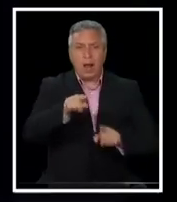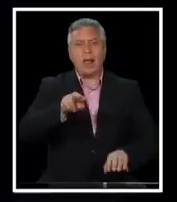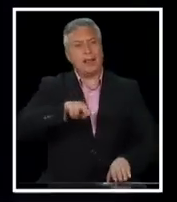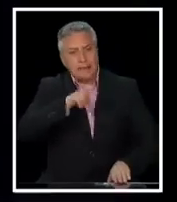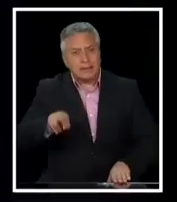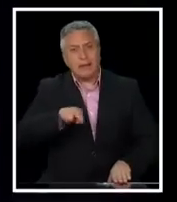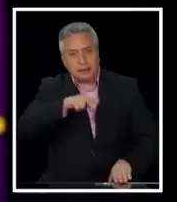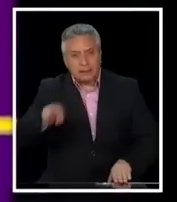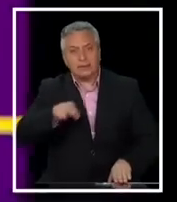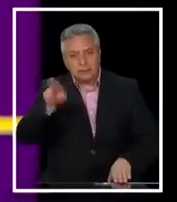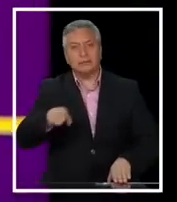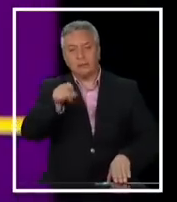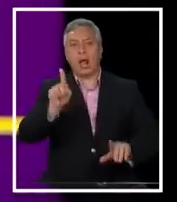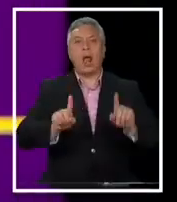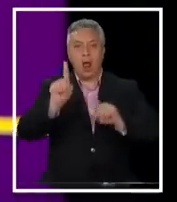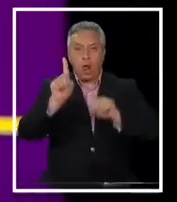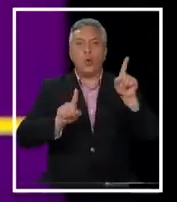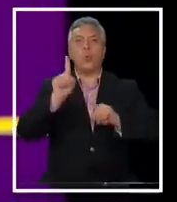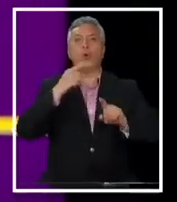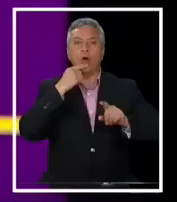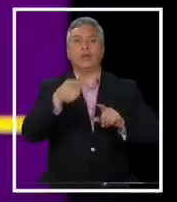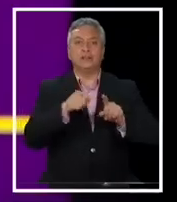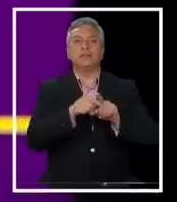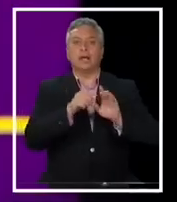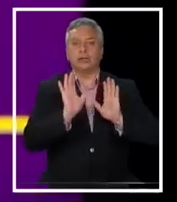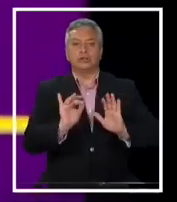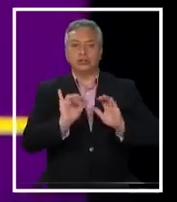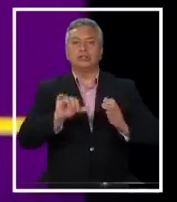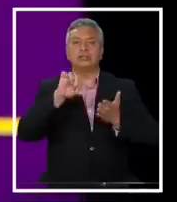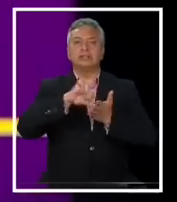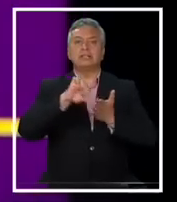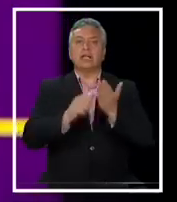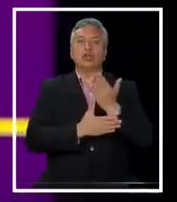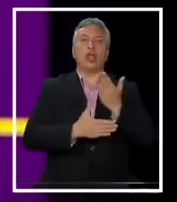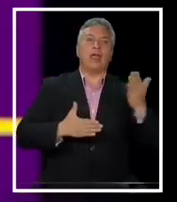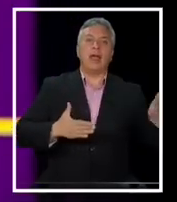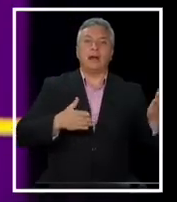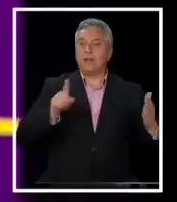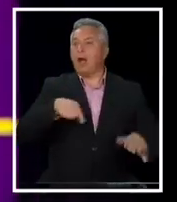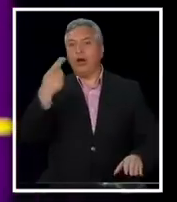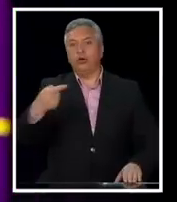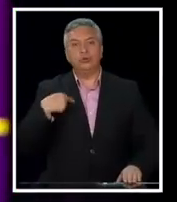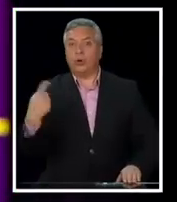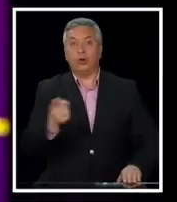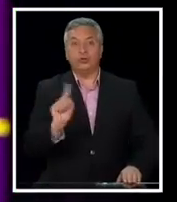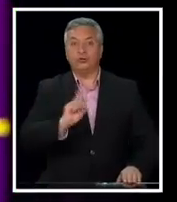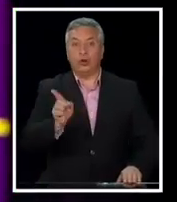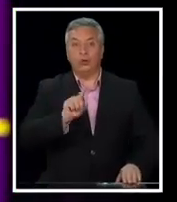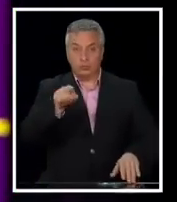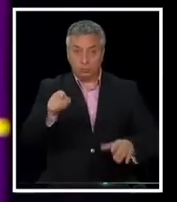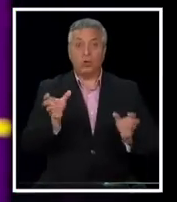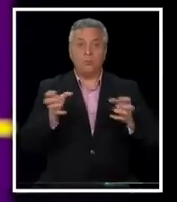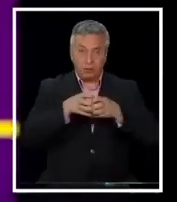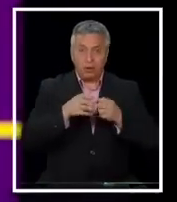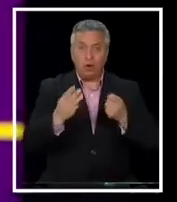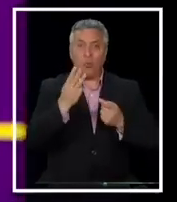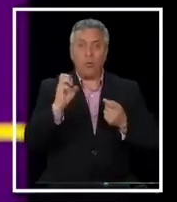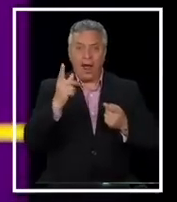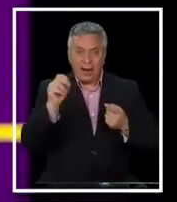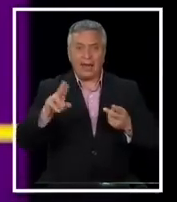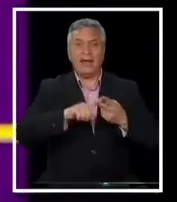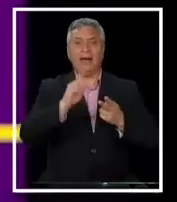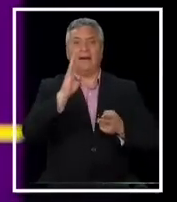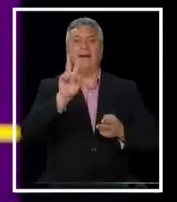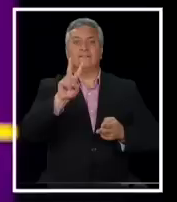algunos son poseedores del timbre de la centro izquierda y el resto no lo somos. Y ahí en ese grupo está Matías Walker, Belisario